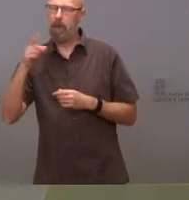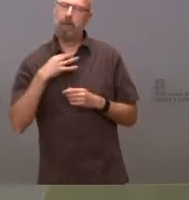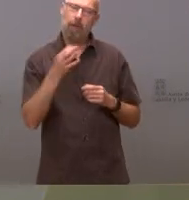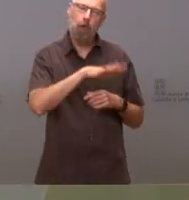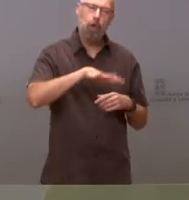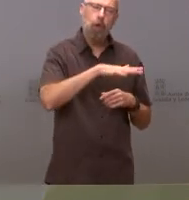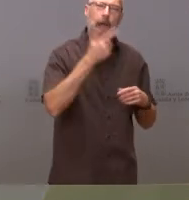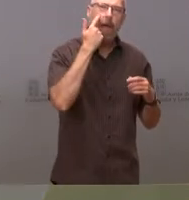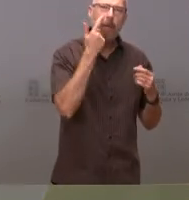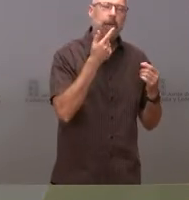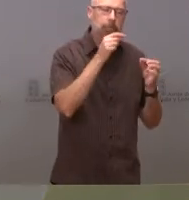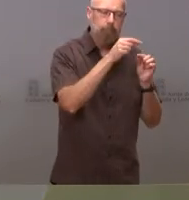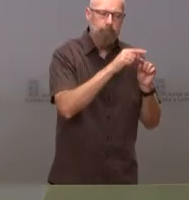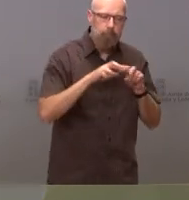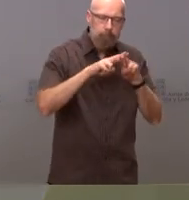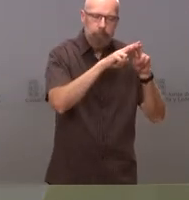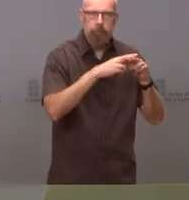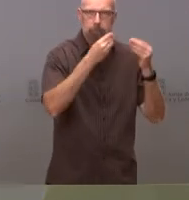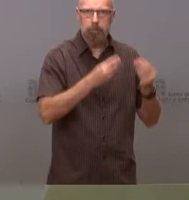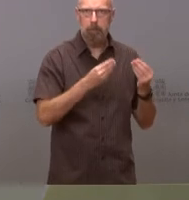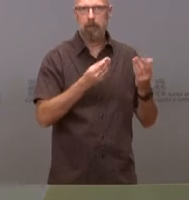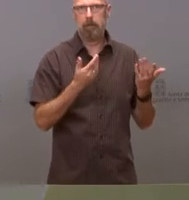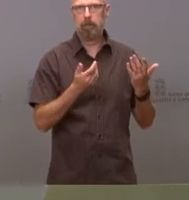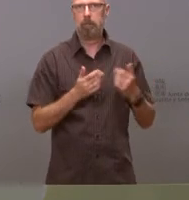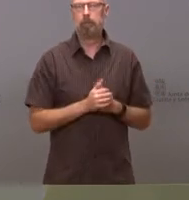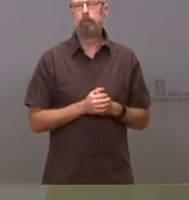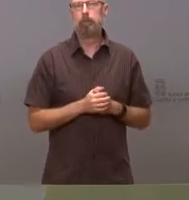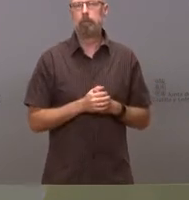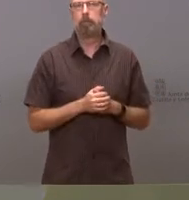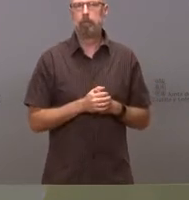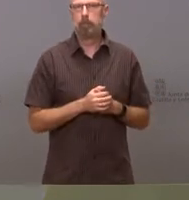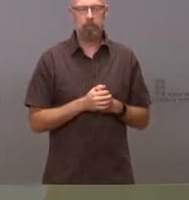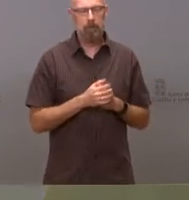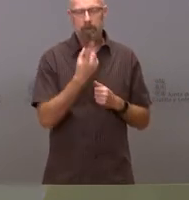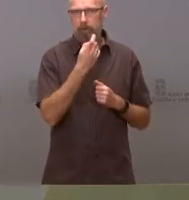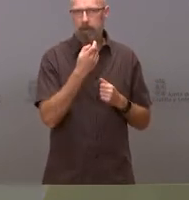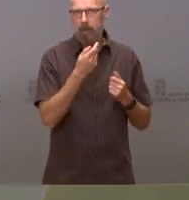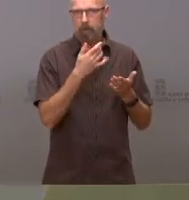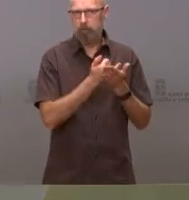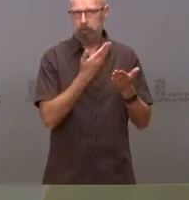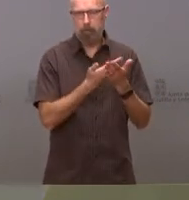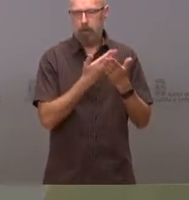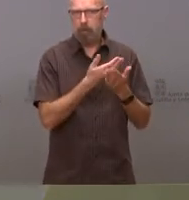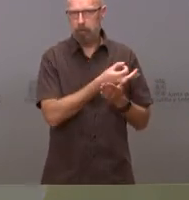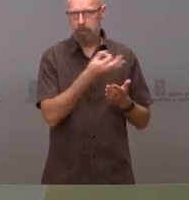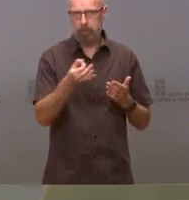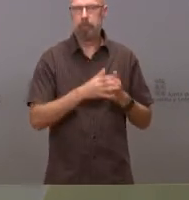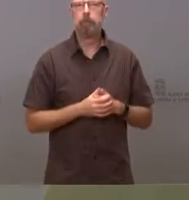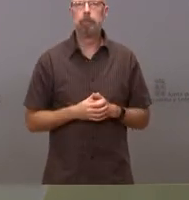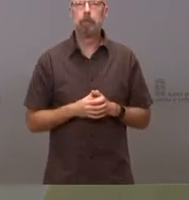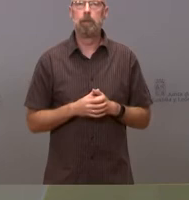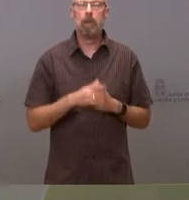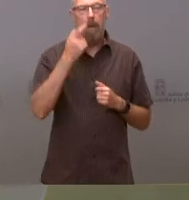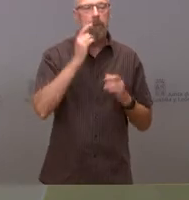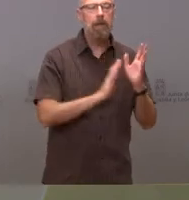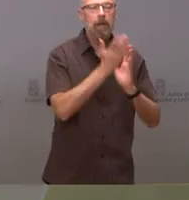la identificación de perímetro, la identificación exacta de superficie y la identificación exacta de cada una de las calidades de la superficie quemada, lo